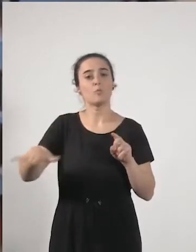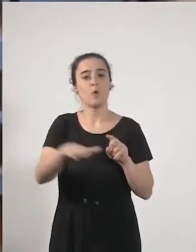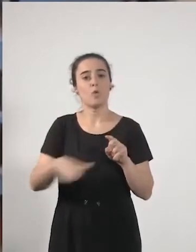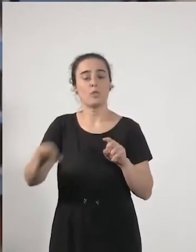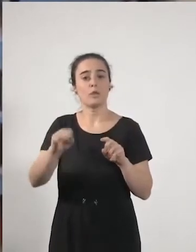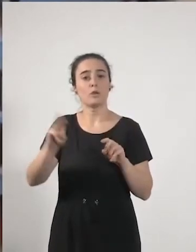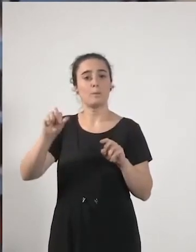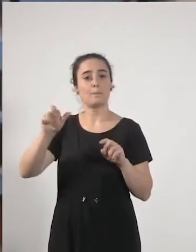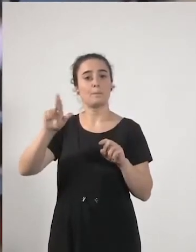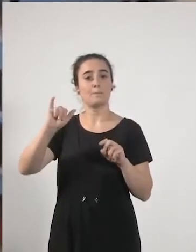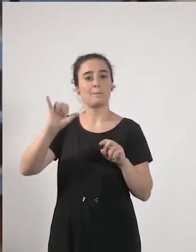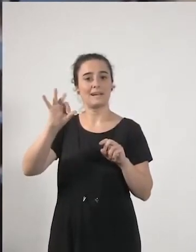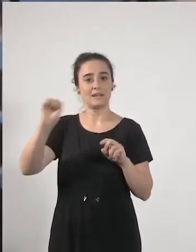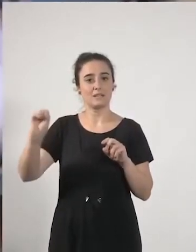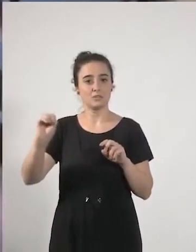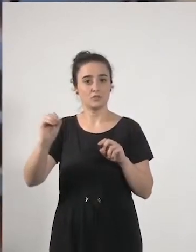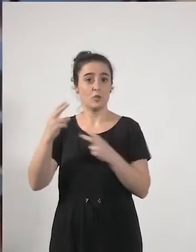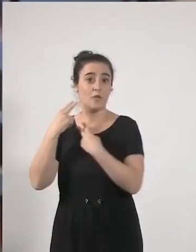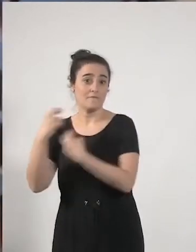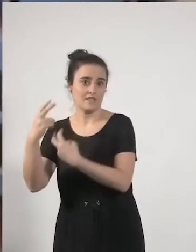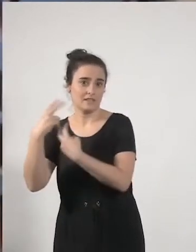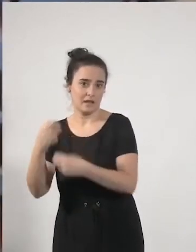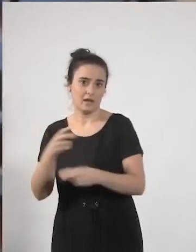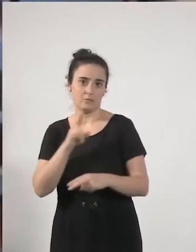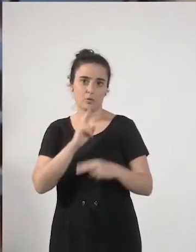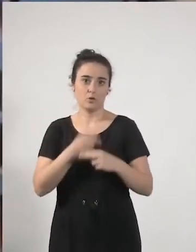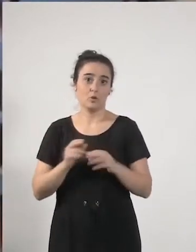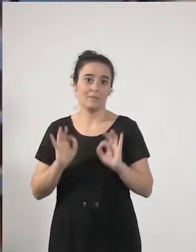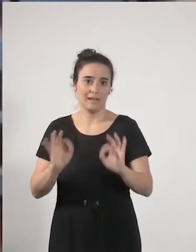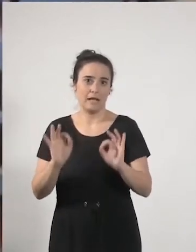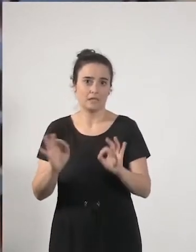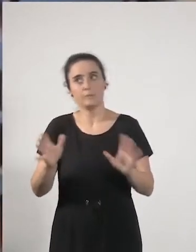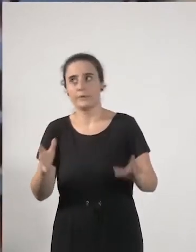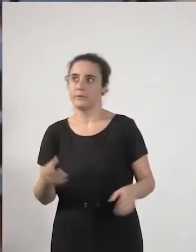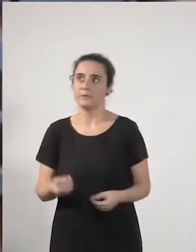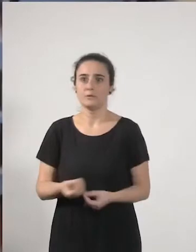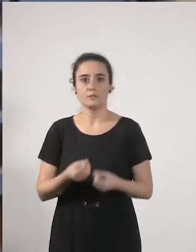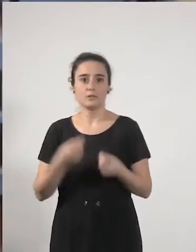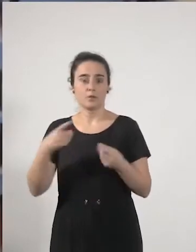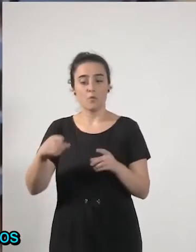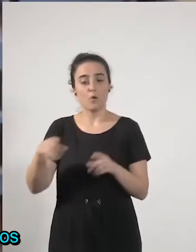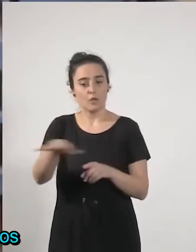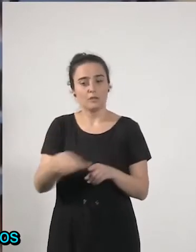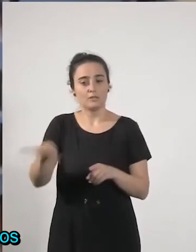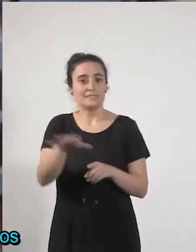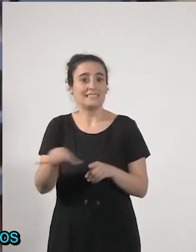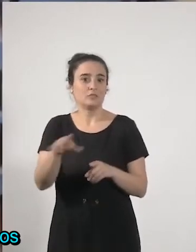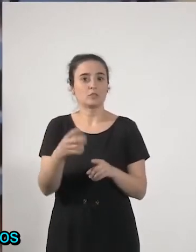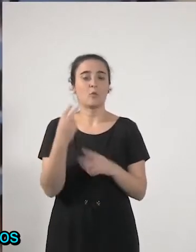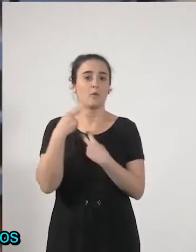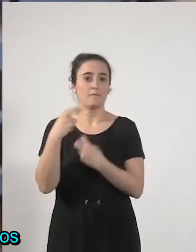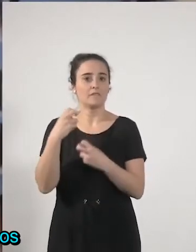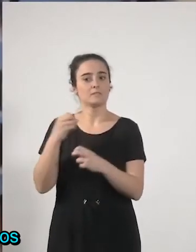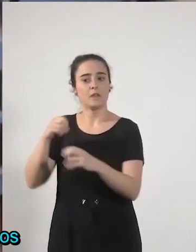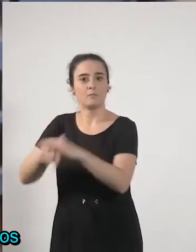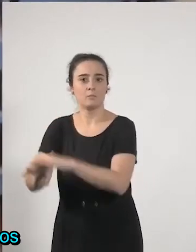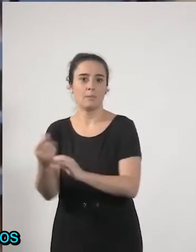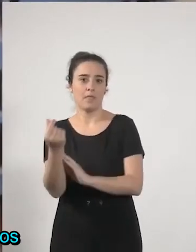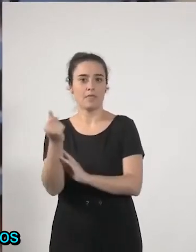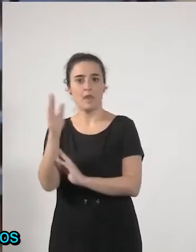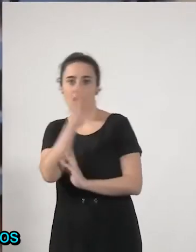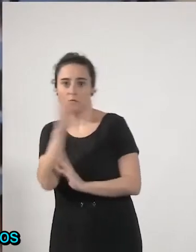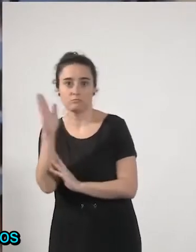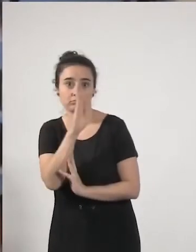mal llamados paraísos fiscales refugios o agujeros fiscales y luego para conseguir más